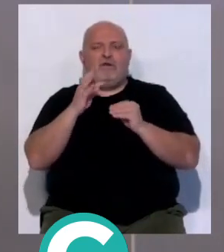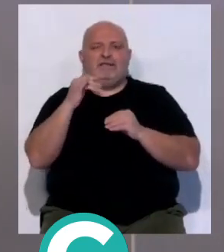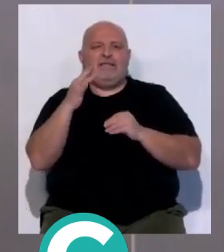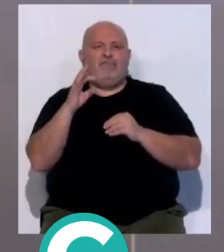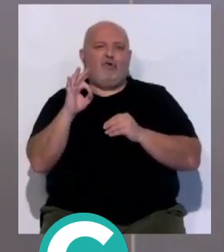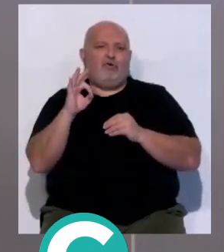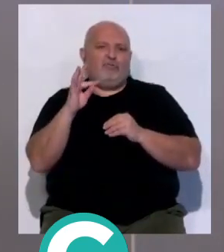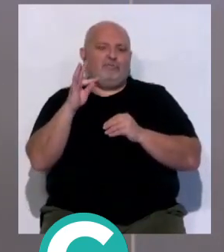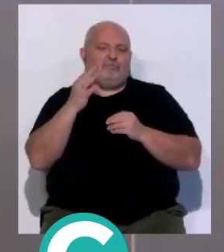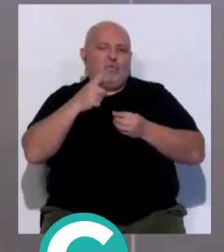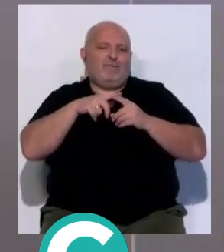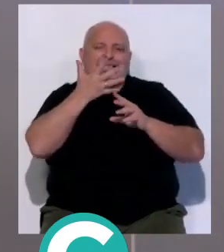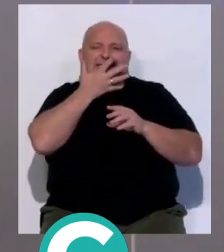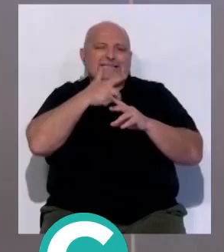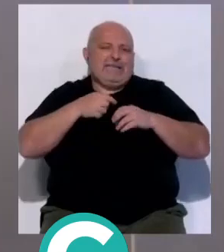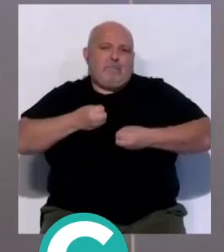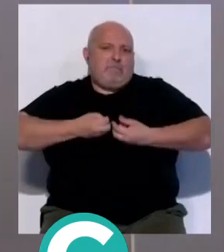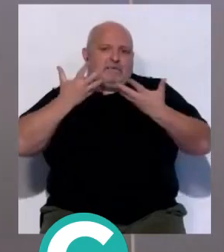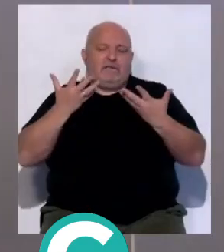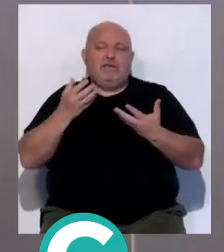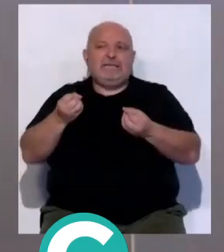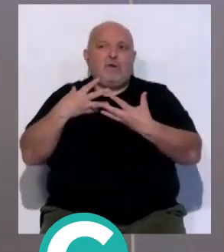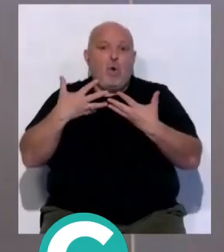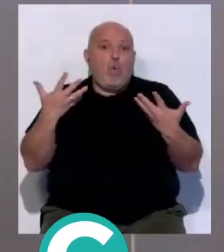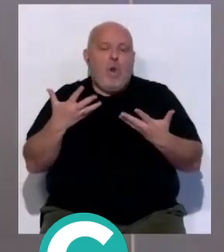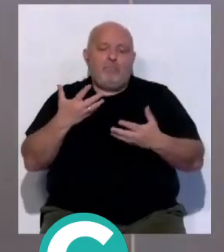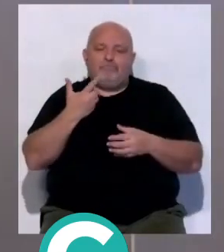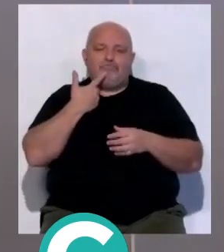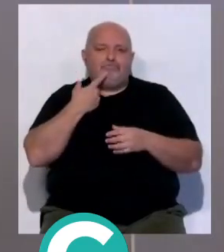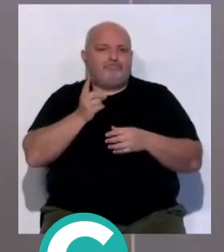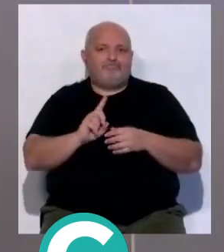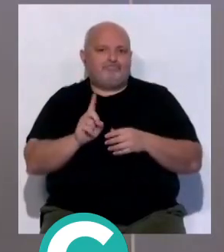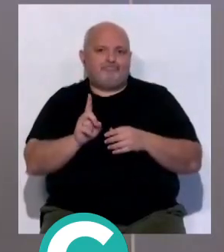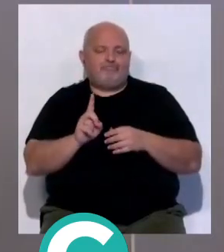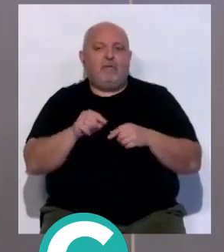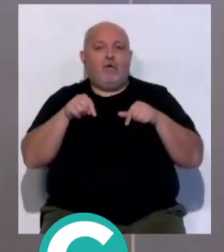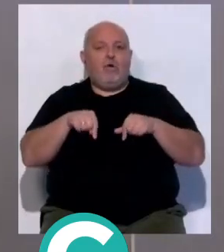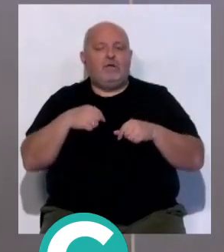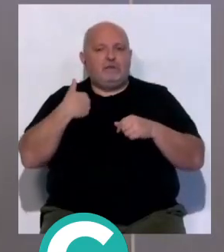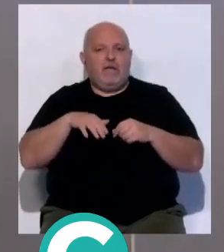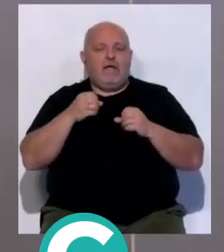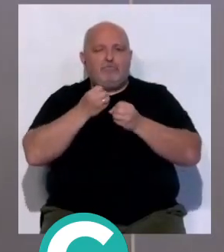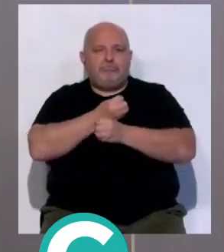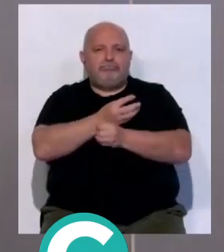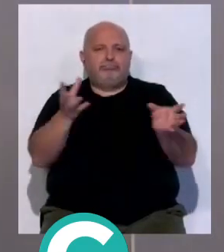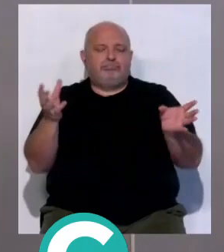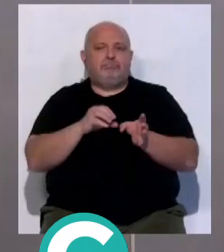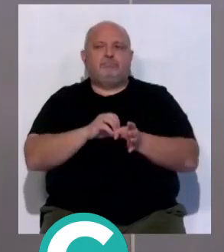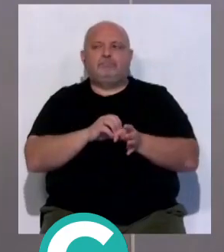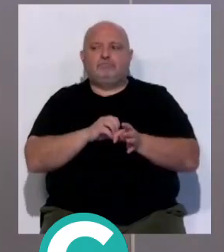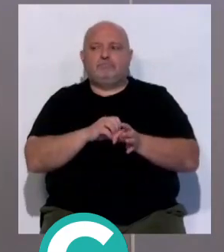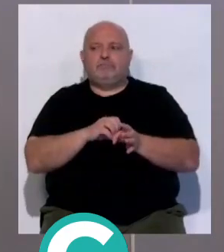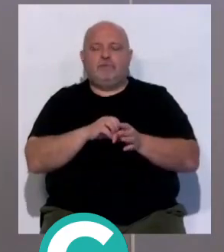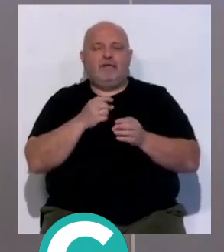expresarse, no nos comentó de qué se trataba, hoy ha salido el comunicado, Nacho,